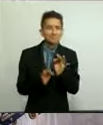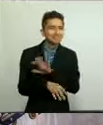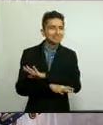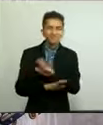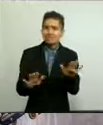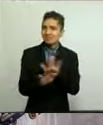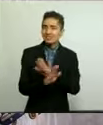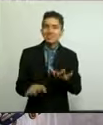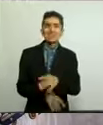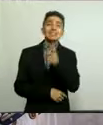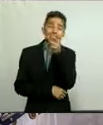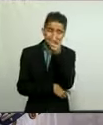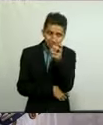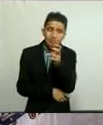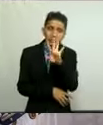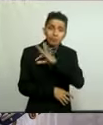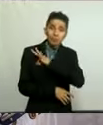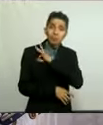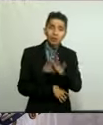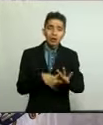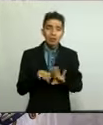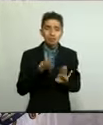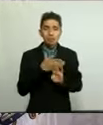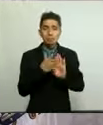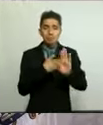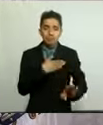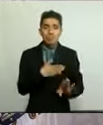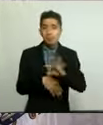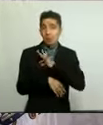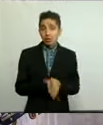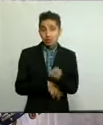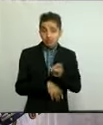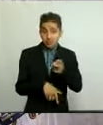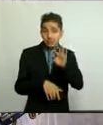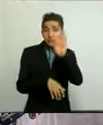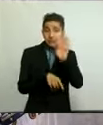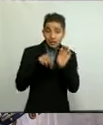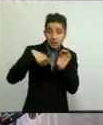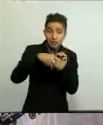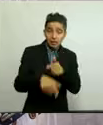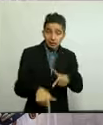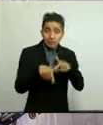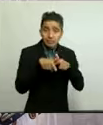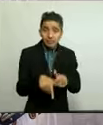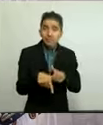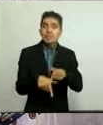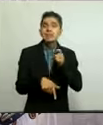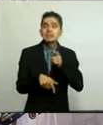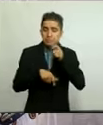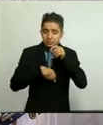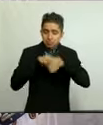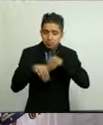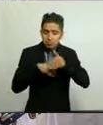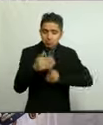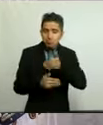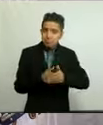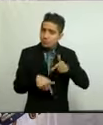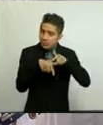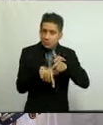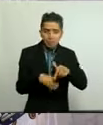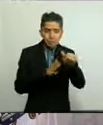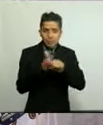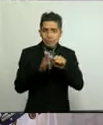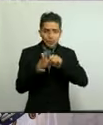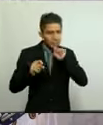medida puede evitarse muchas de ellas si continuamos la estrategia con la que hemos venido trabajando hace